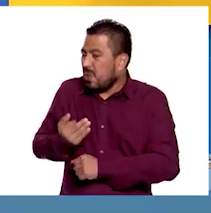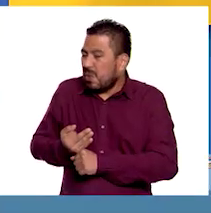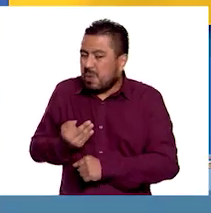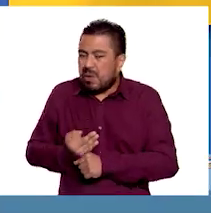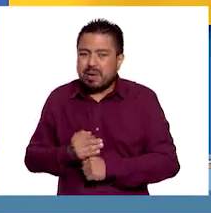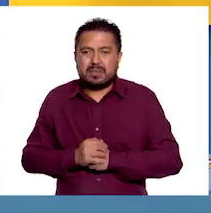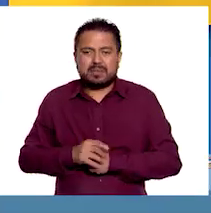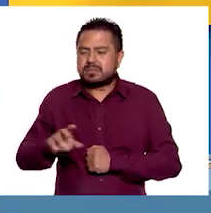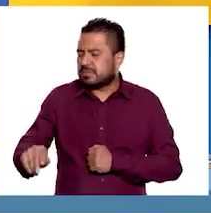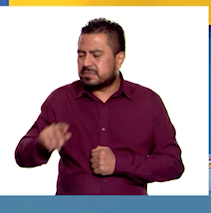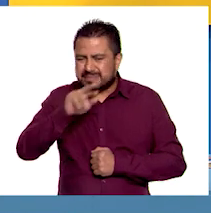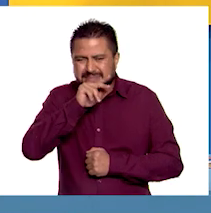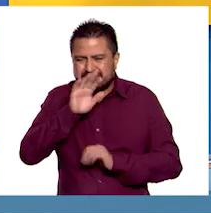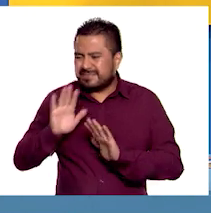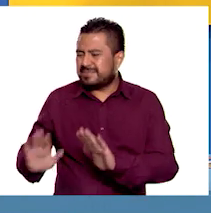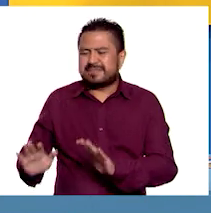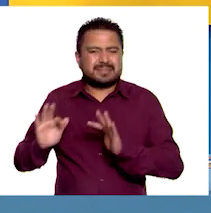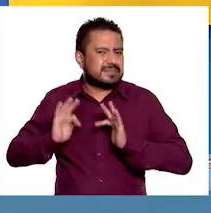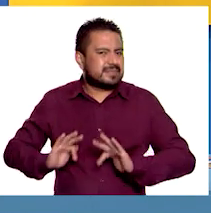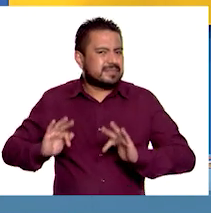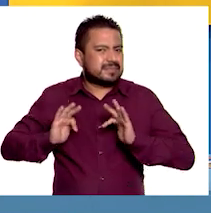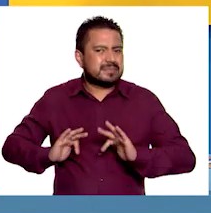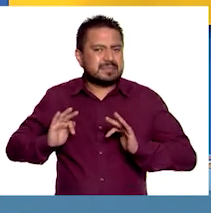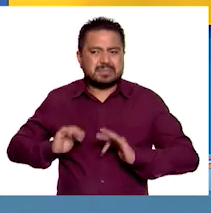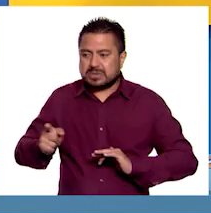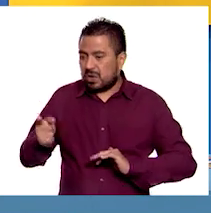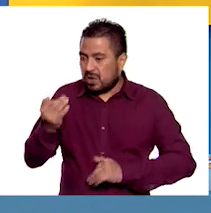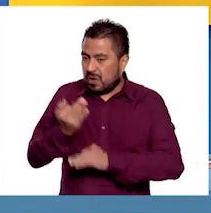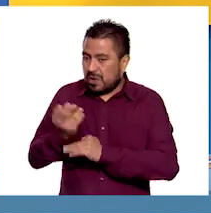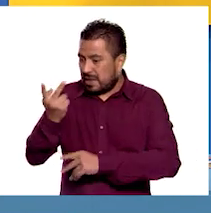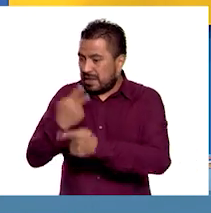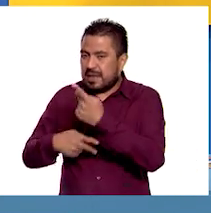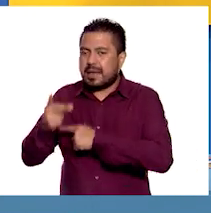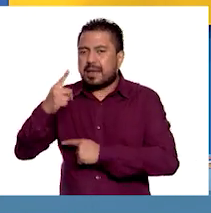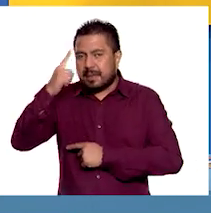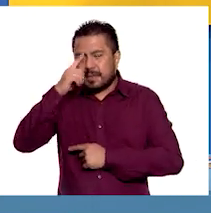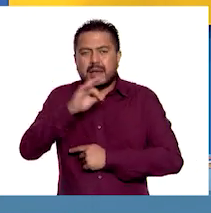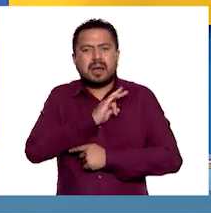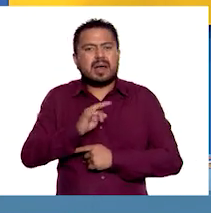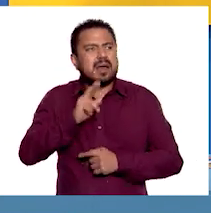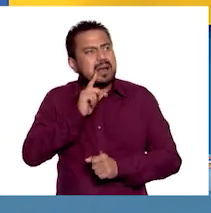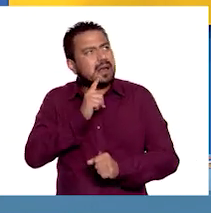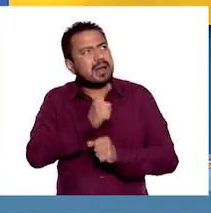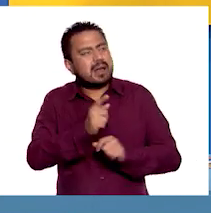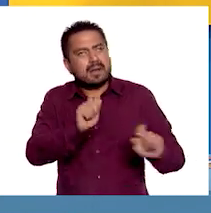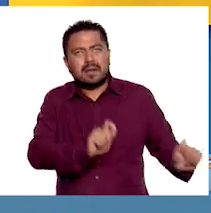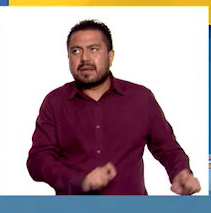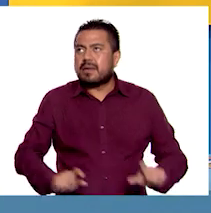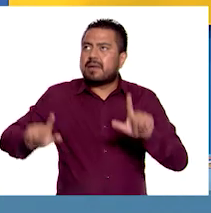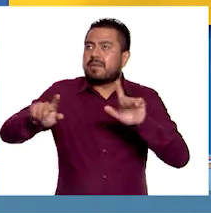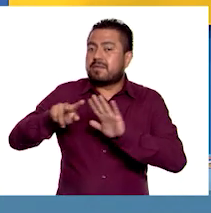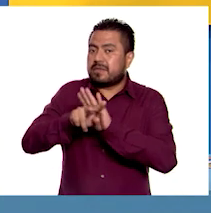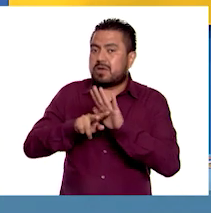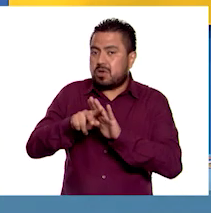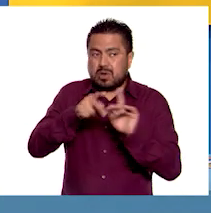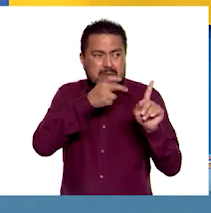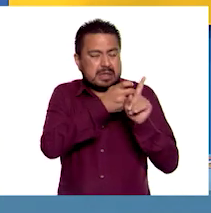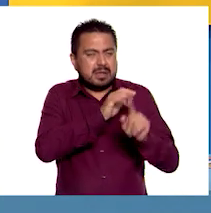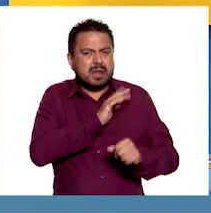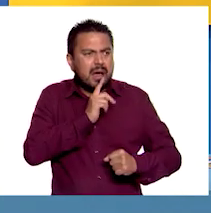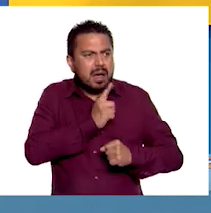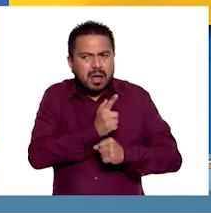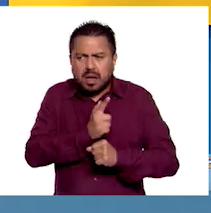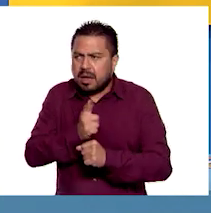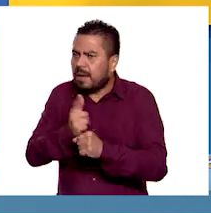No te preocupes, Raulito. Llegaste justo para que veamos un video. Con él podremos ver la